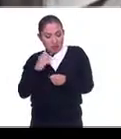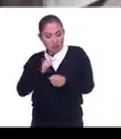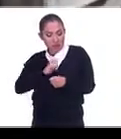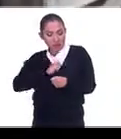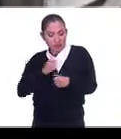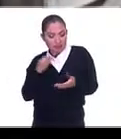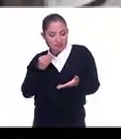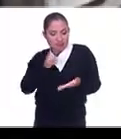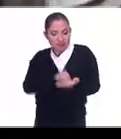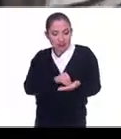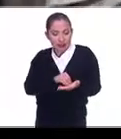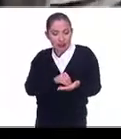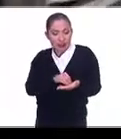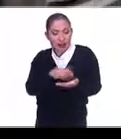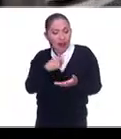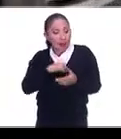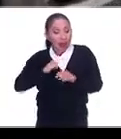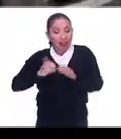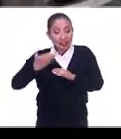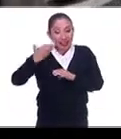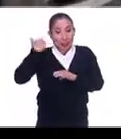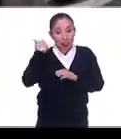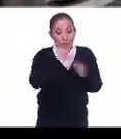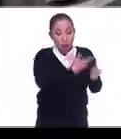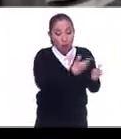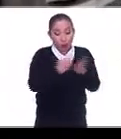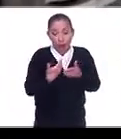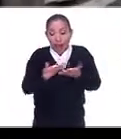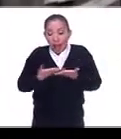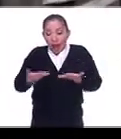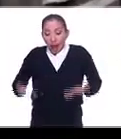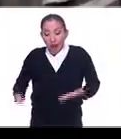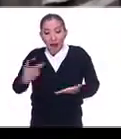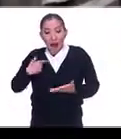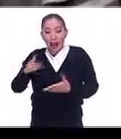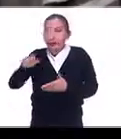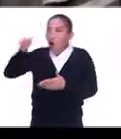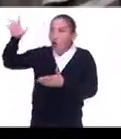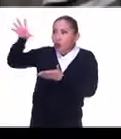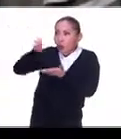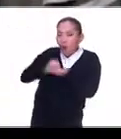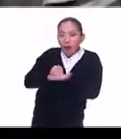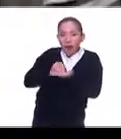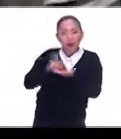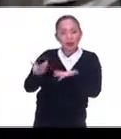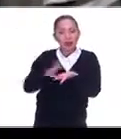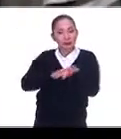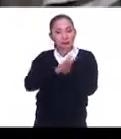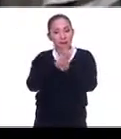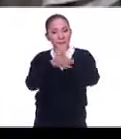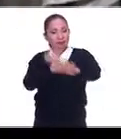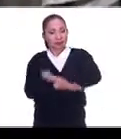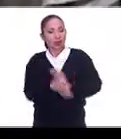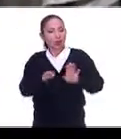sello propio a lo que viene de la época prehispánica, a los aportes de afuera y lo vuelven